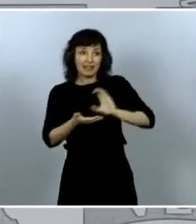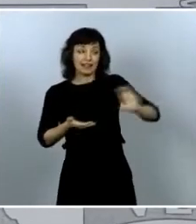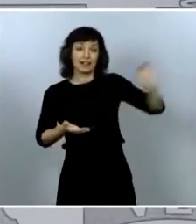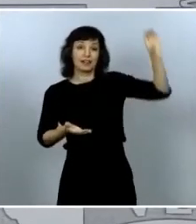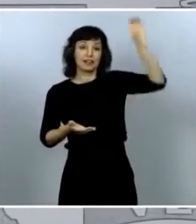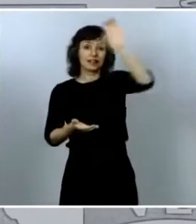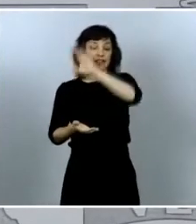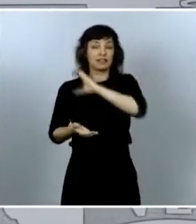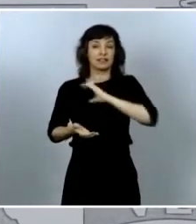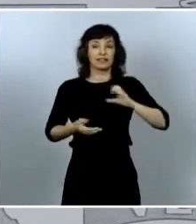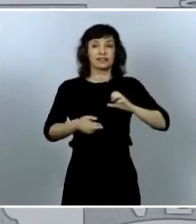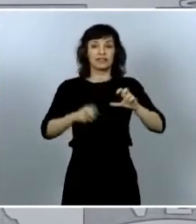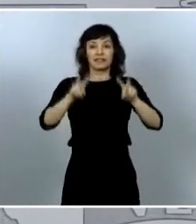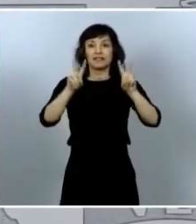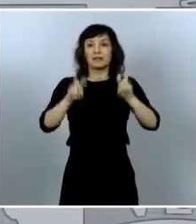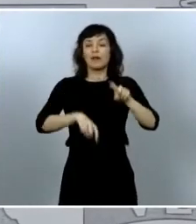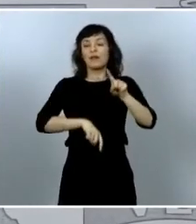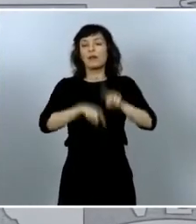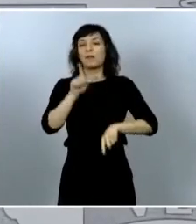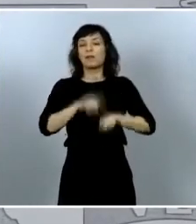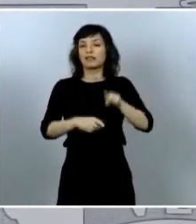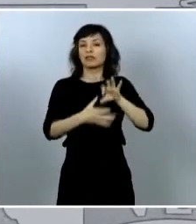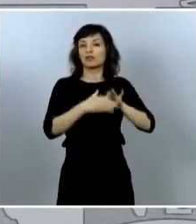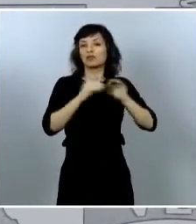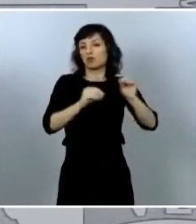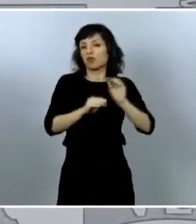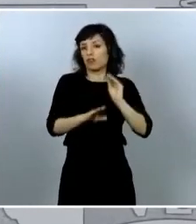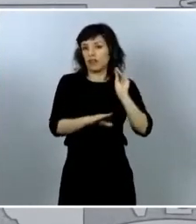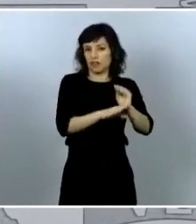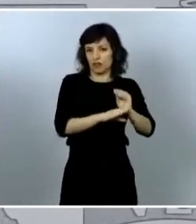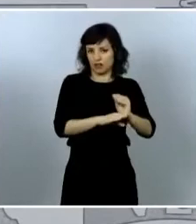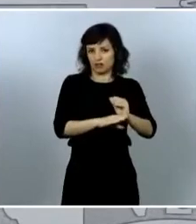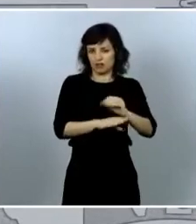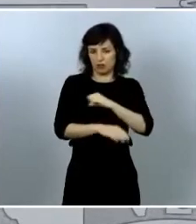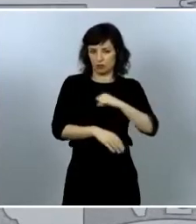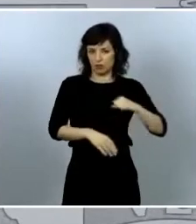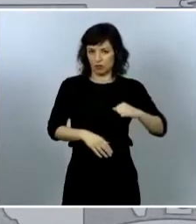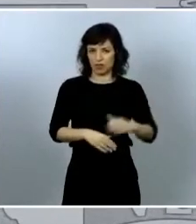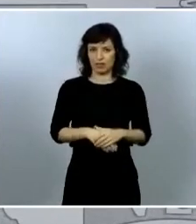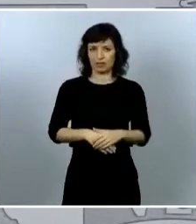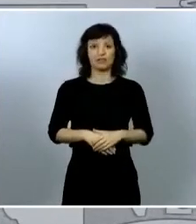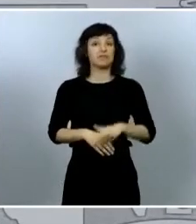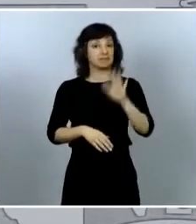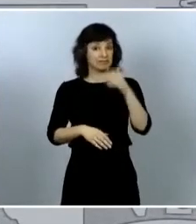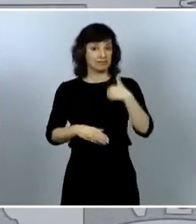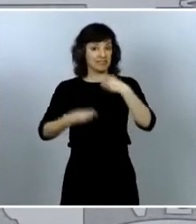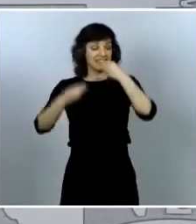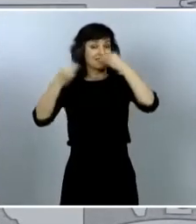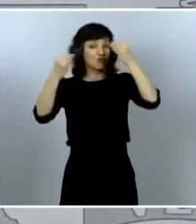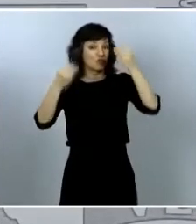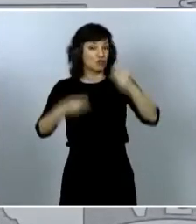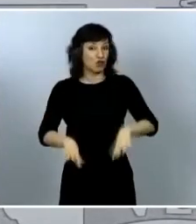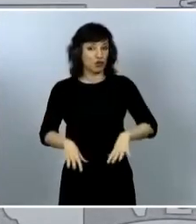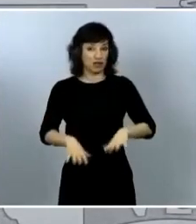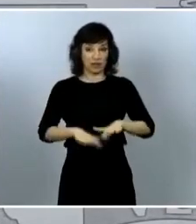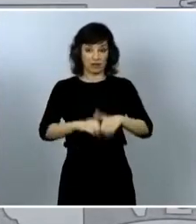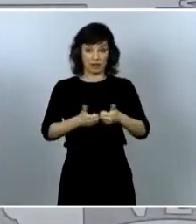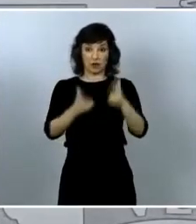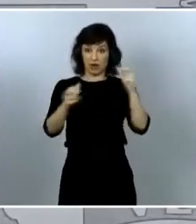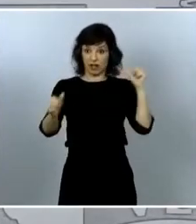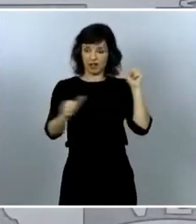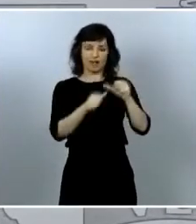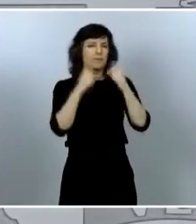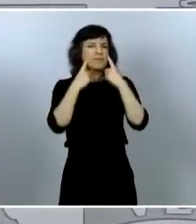les corresponde en financiación autonómica es más es la primera vez en la historia de nuestra democracia en que el gobierno de España